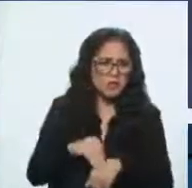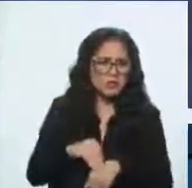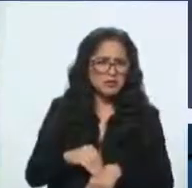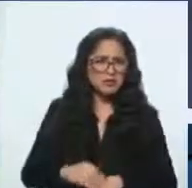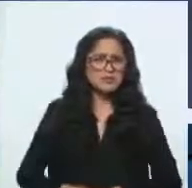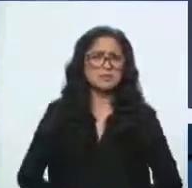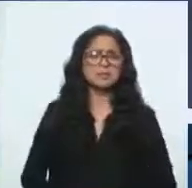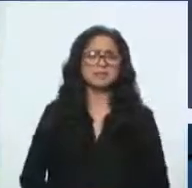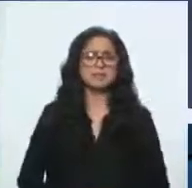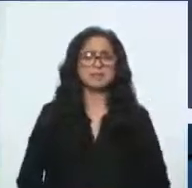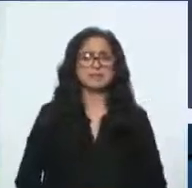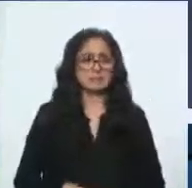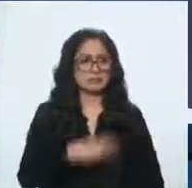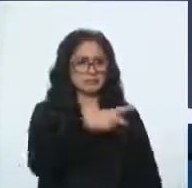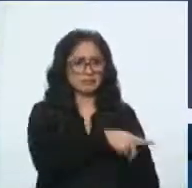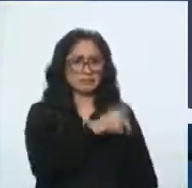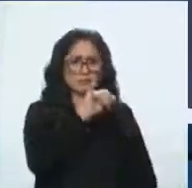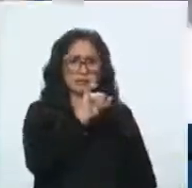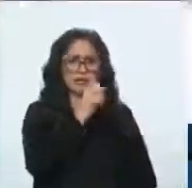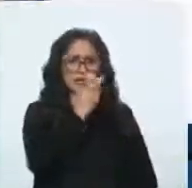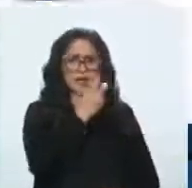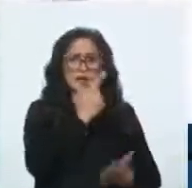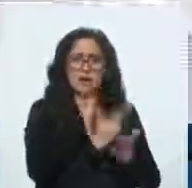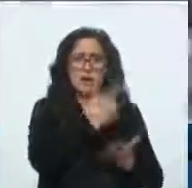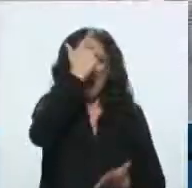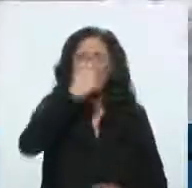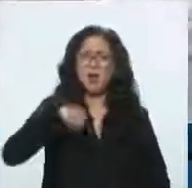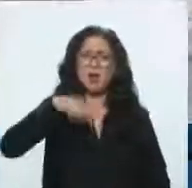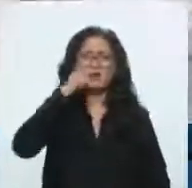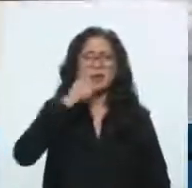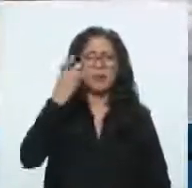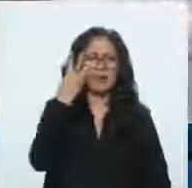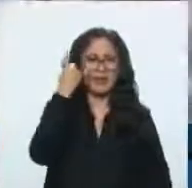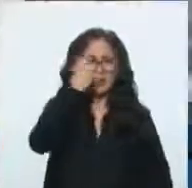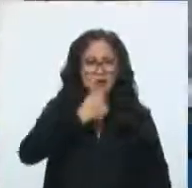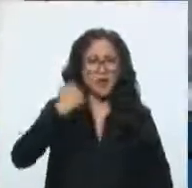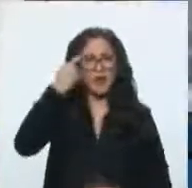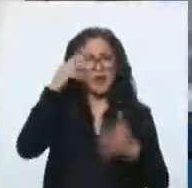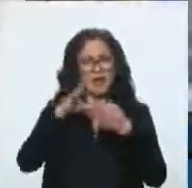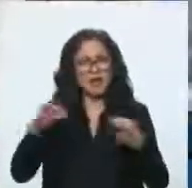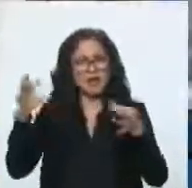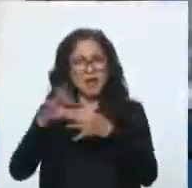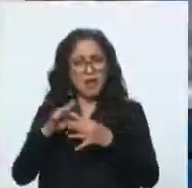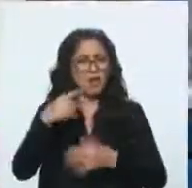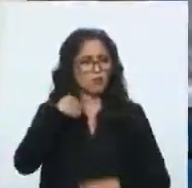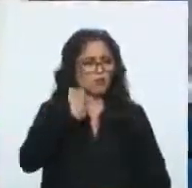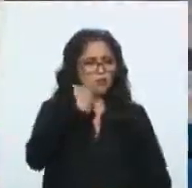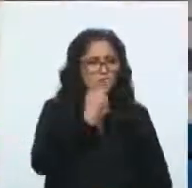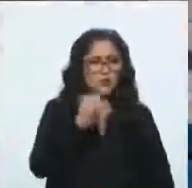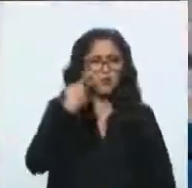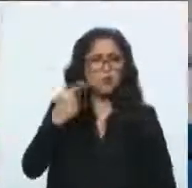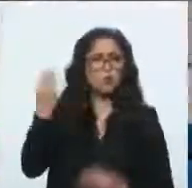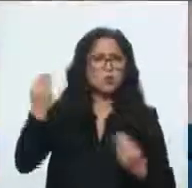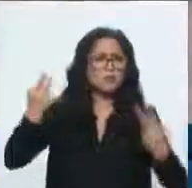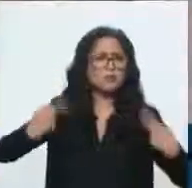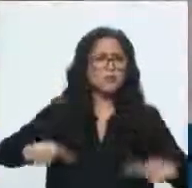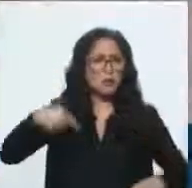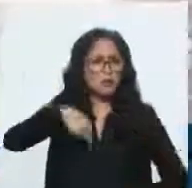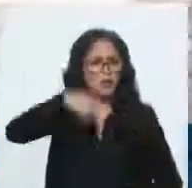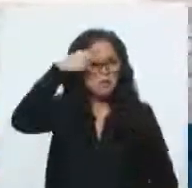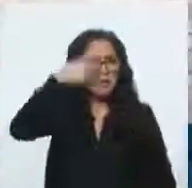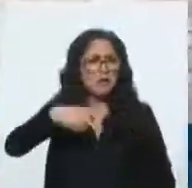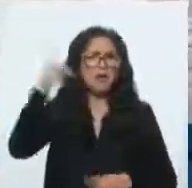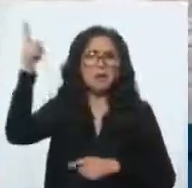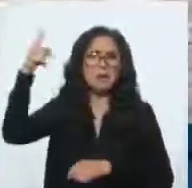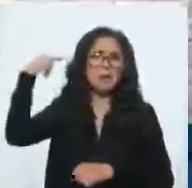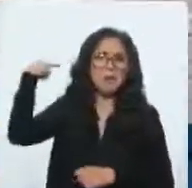monitoreo que hacemos, este, cada tres horas, vimos que en México había mucha gente muy preocupada, sobre todo en Veracruz, en Nuevo León y